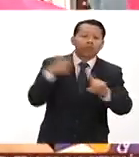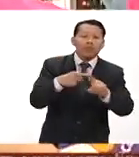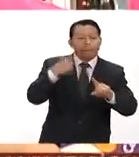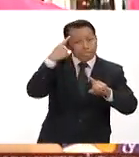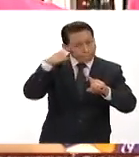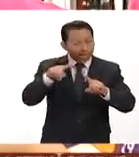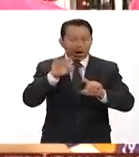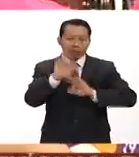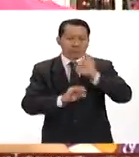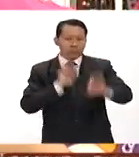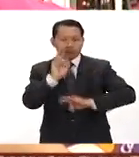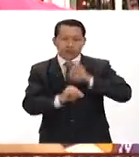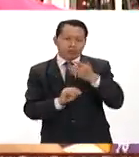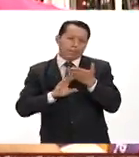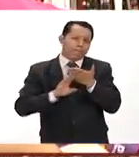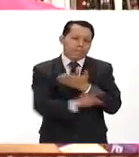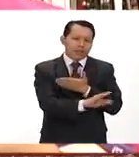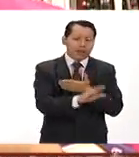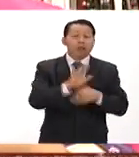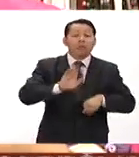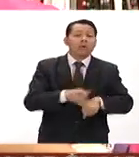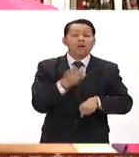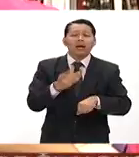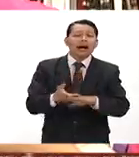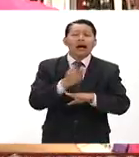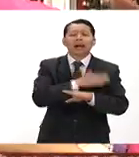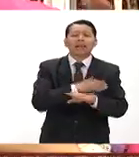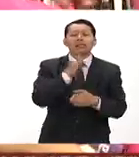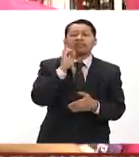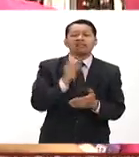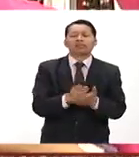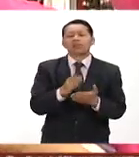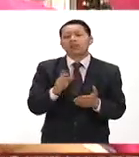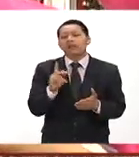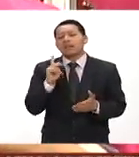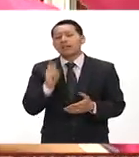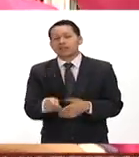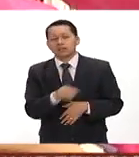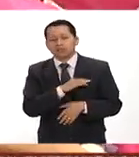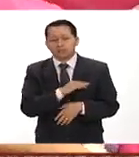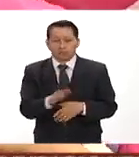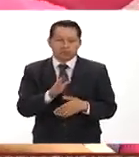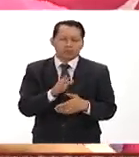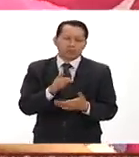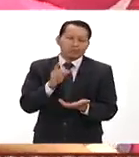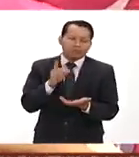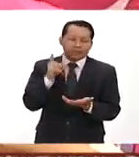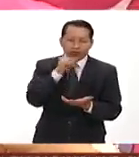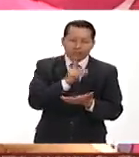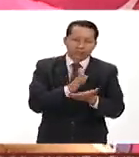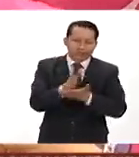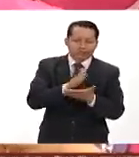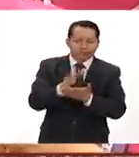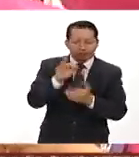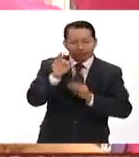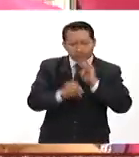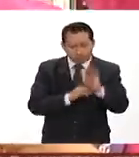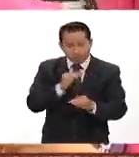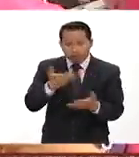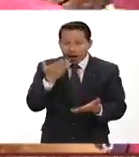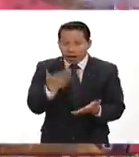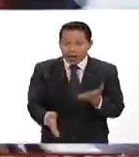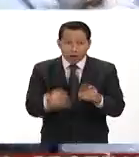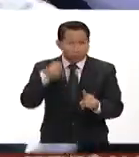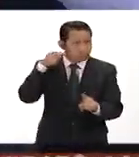antes solía ser la prevención un servicio médico accesorio hoy queremos que la prevención sea el servicio médico